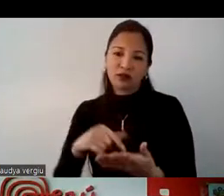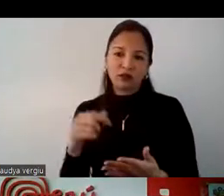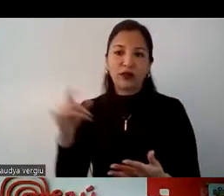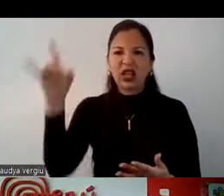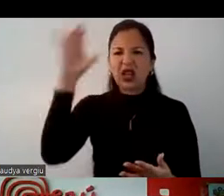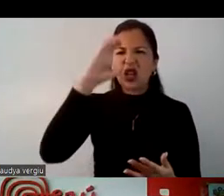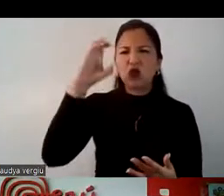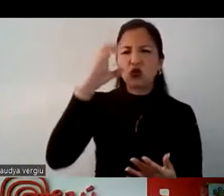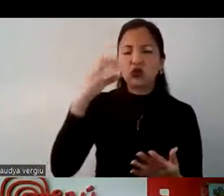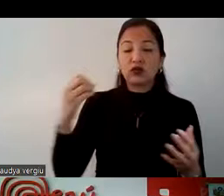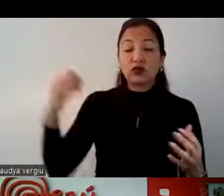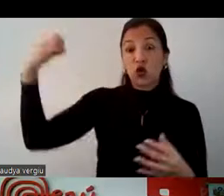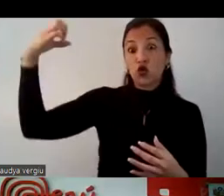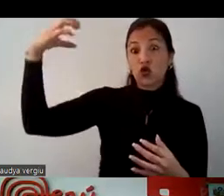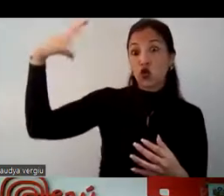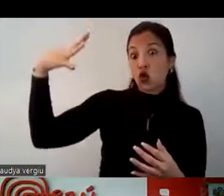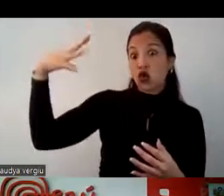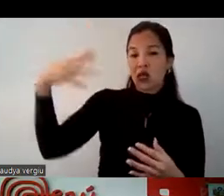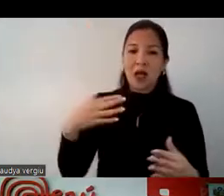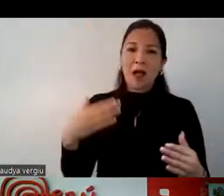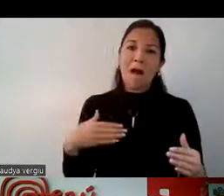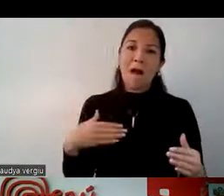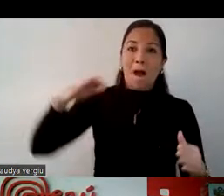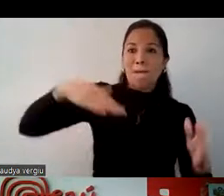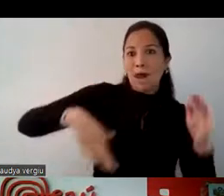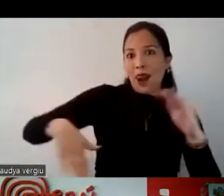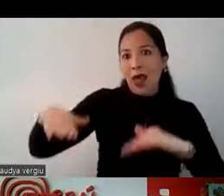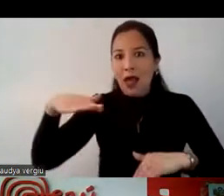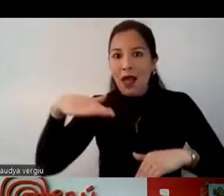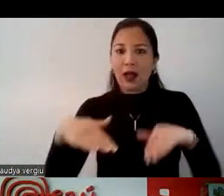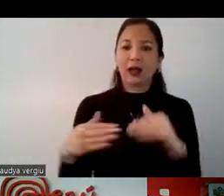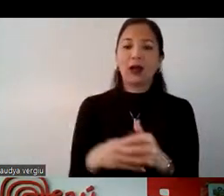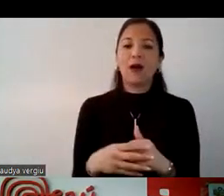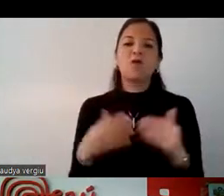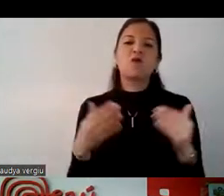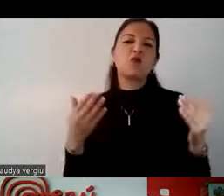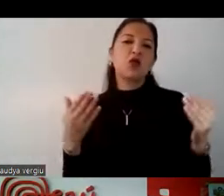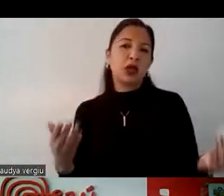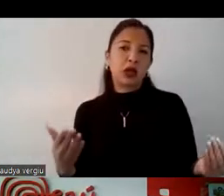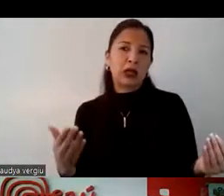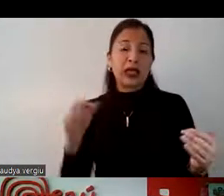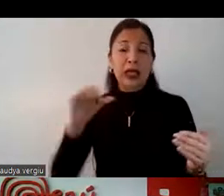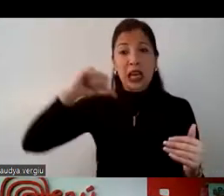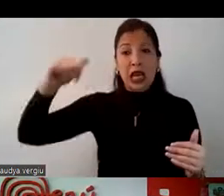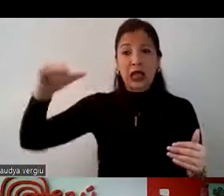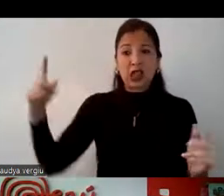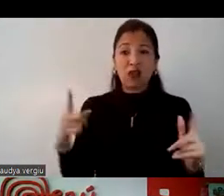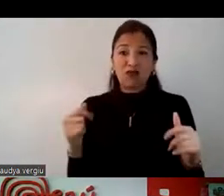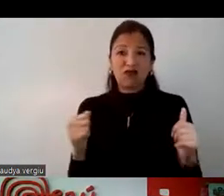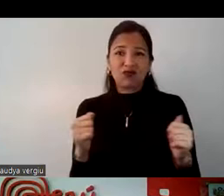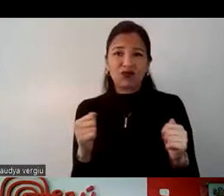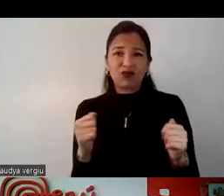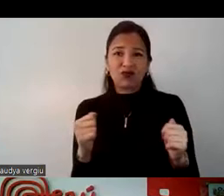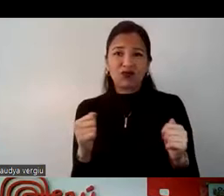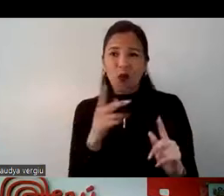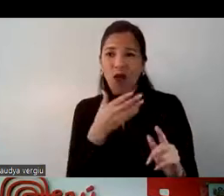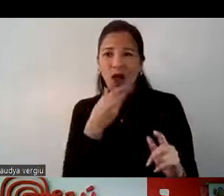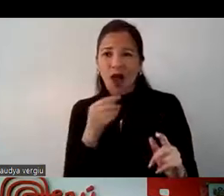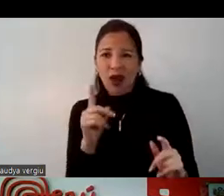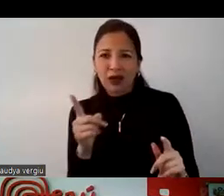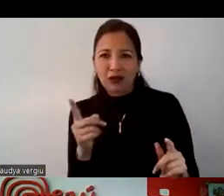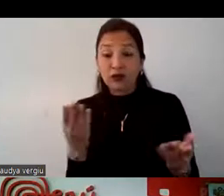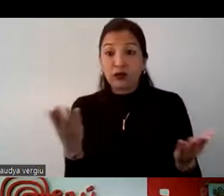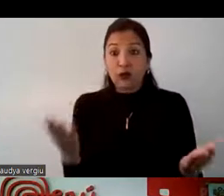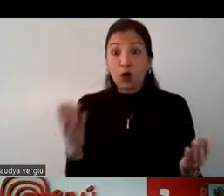un turismo de sol y playa, principalmente porque ellos aquí no lo tienen, entonces cuando viajan al